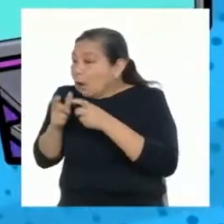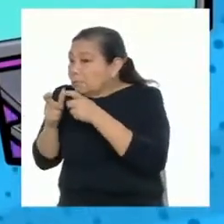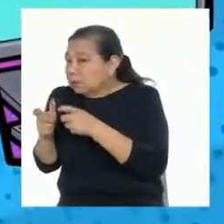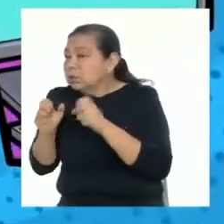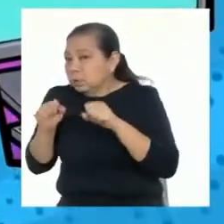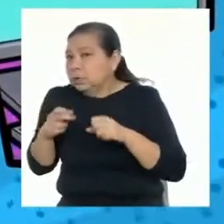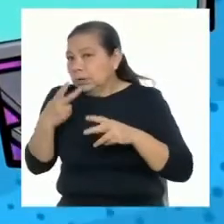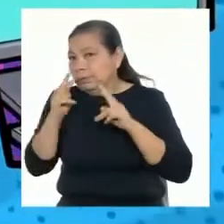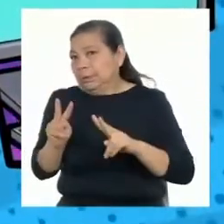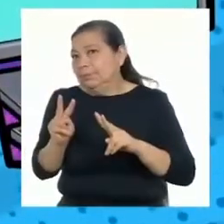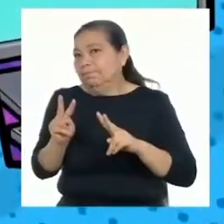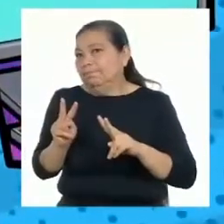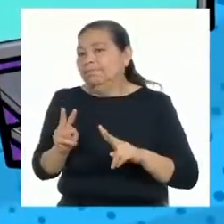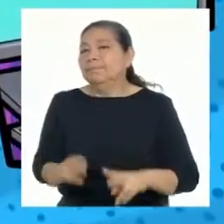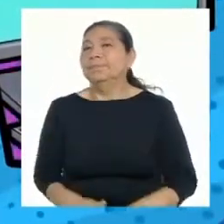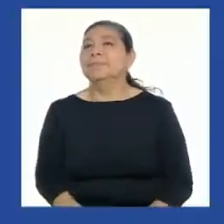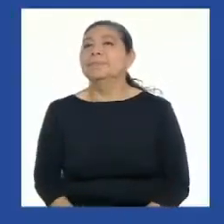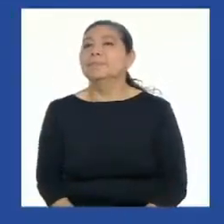Sí Se Ve.